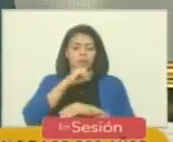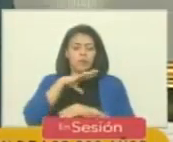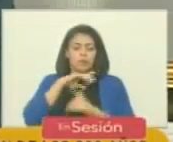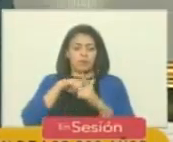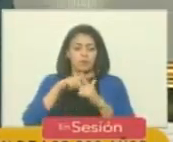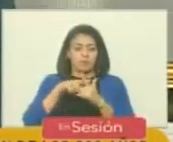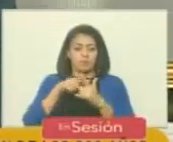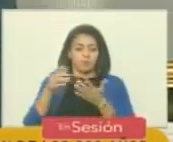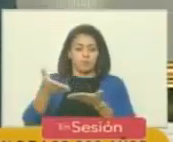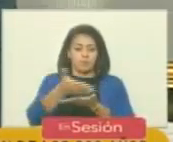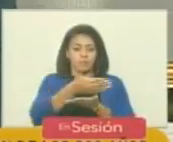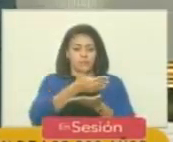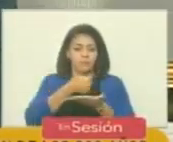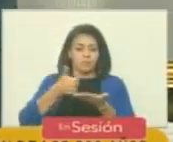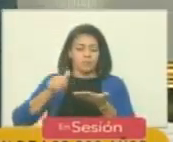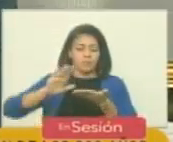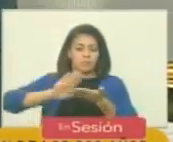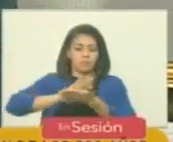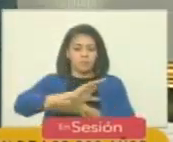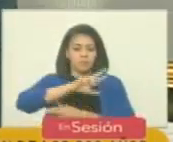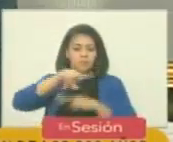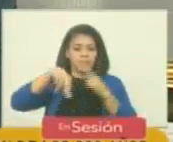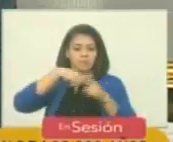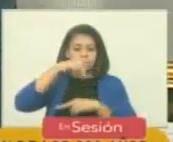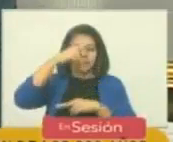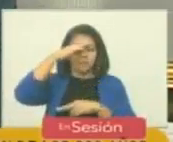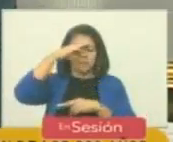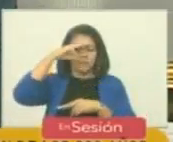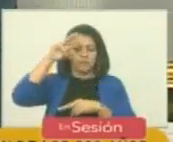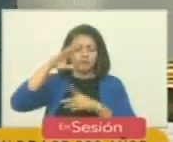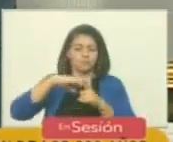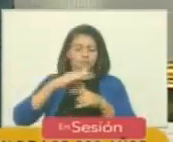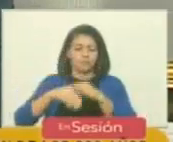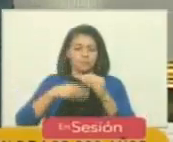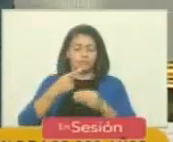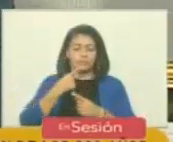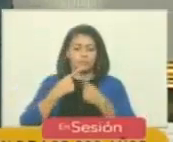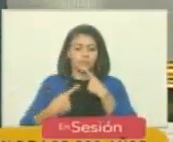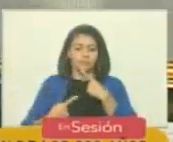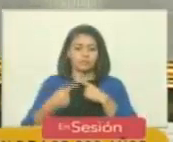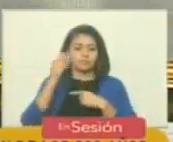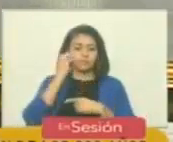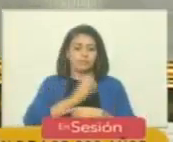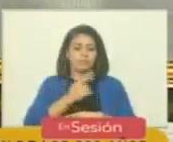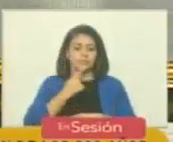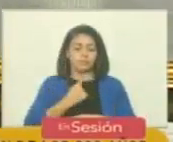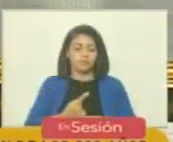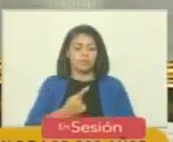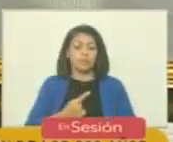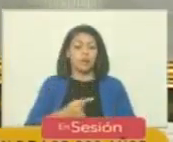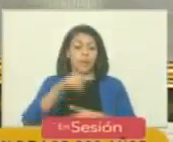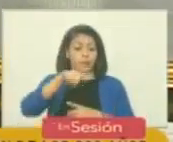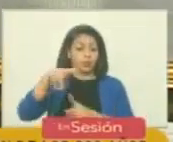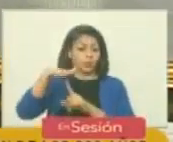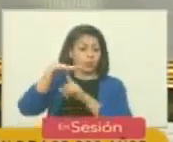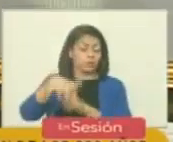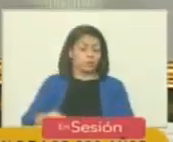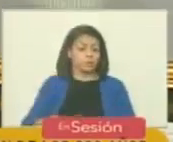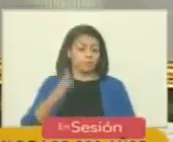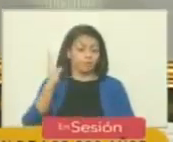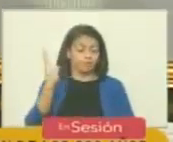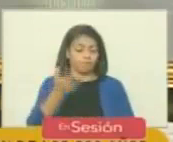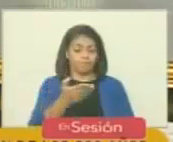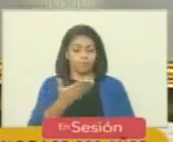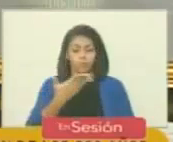absolvió a la revolución cubana cuando Fidel Castro les dijo a sus verdugos condenadme